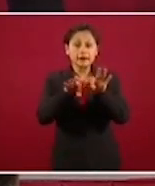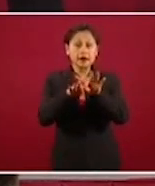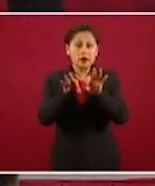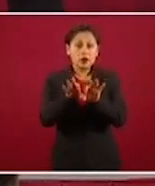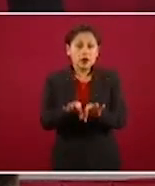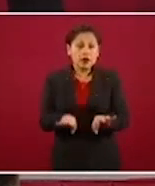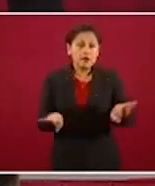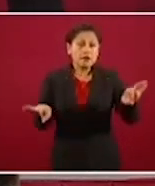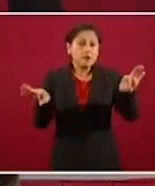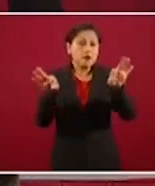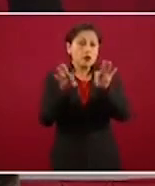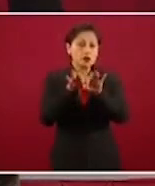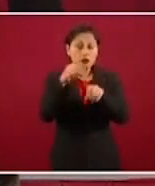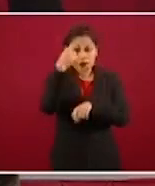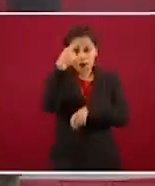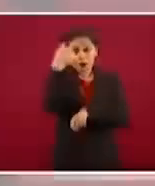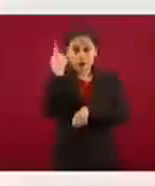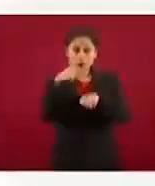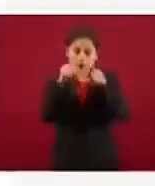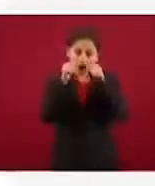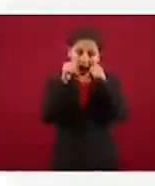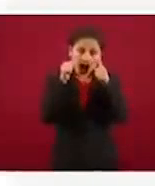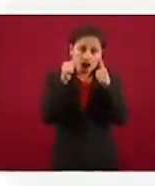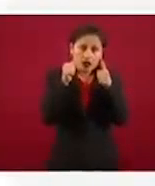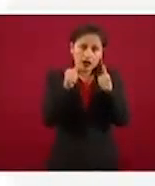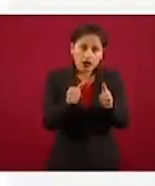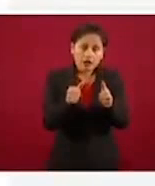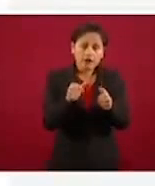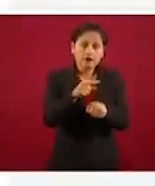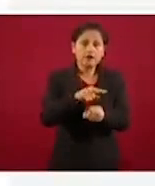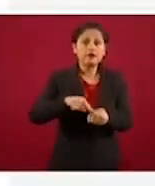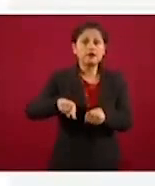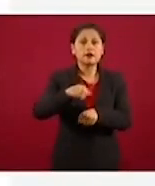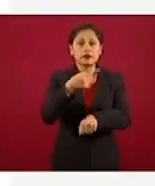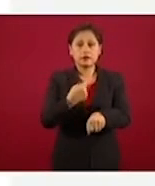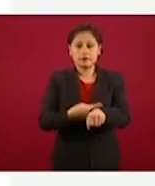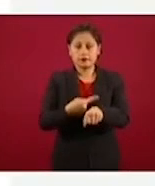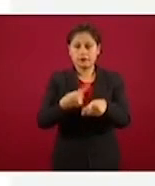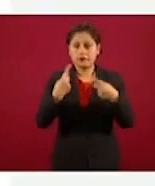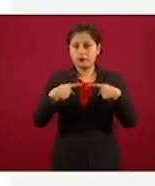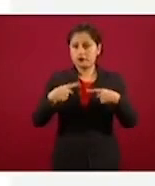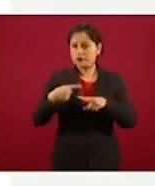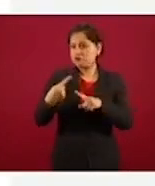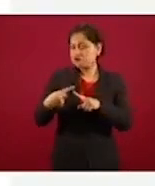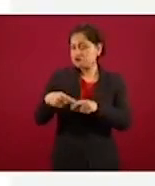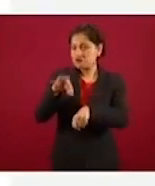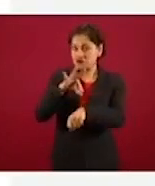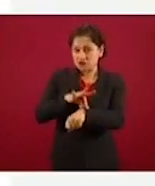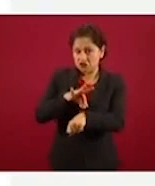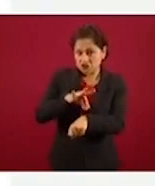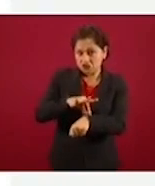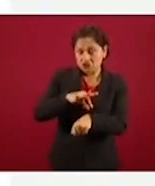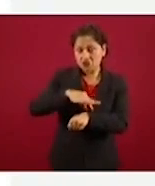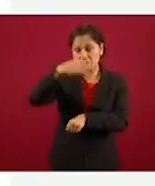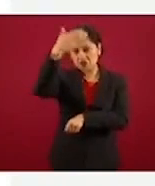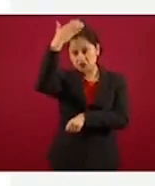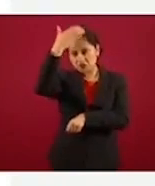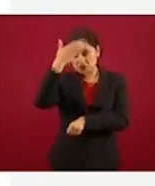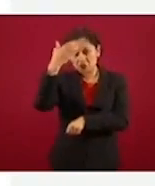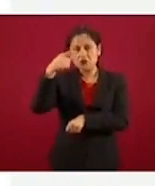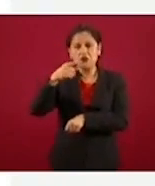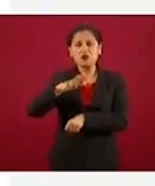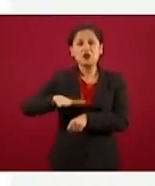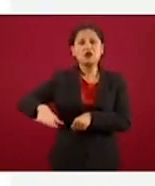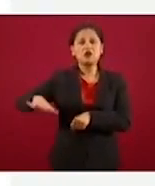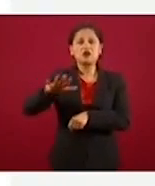sanitaria, como son las actividades laborales de la rama médica, paramédica y administrativa, así como la de apoyo en todo el sector salud, tanto en el campo